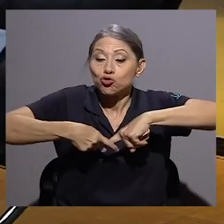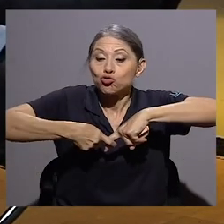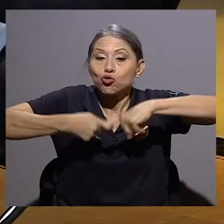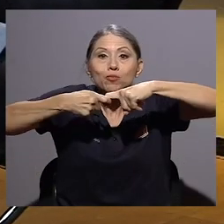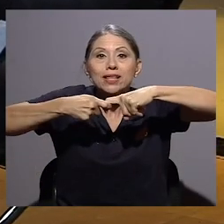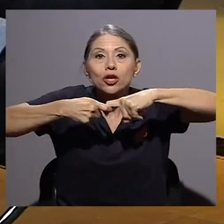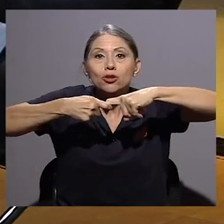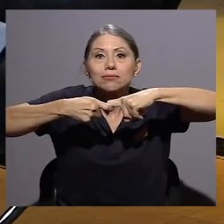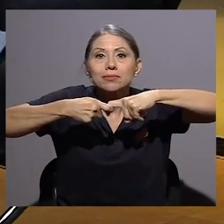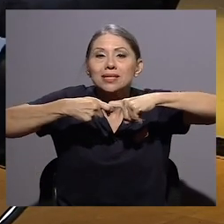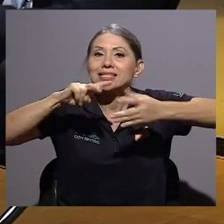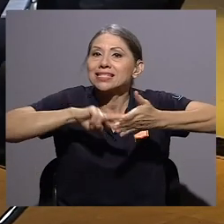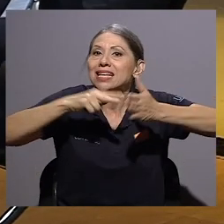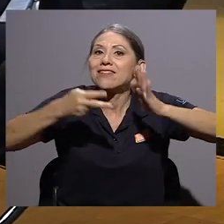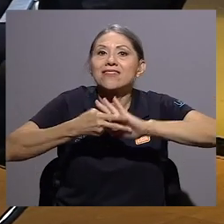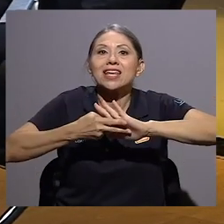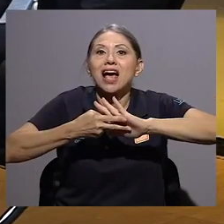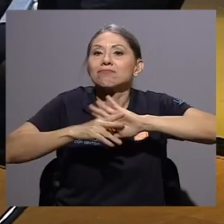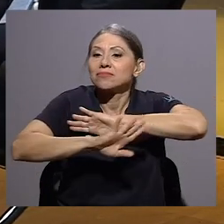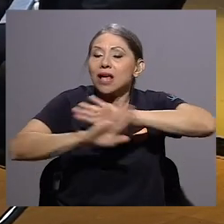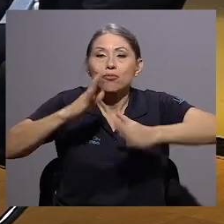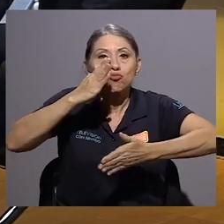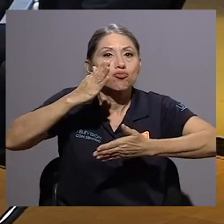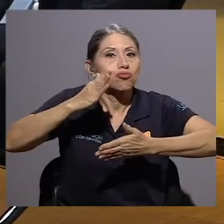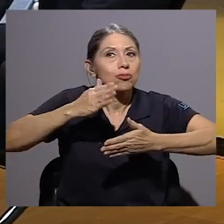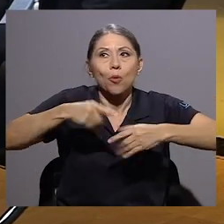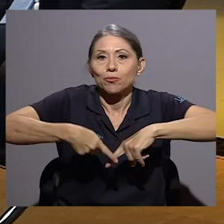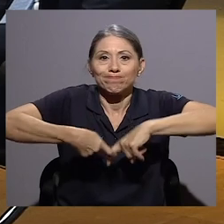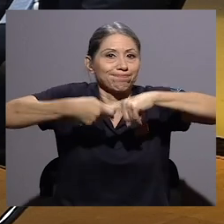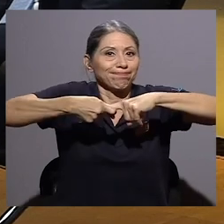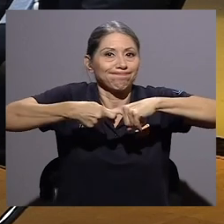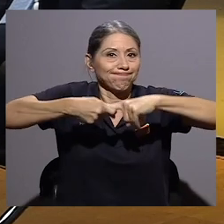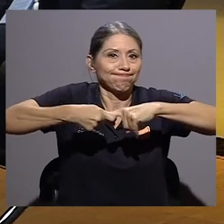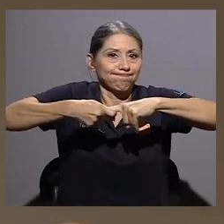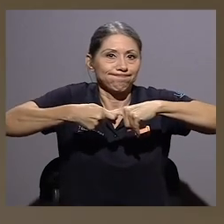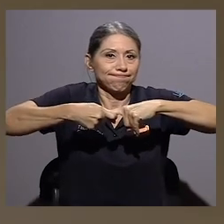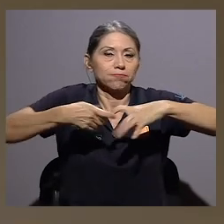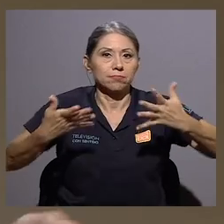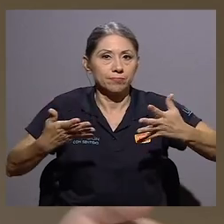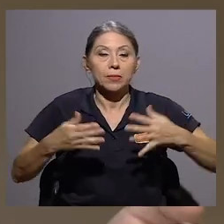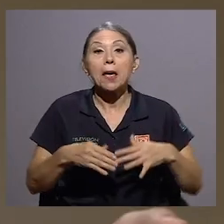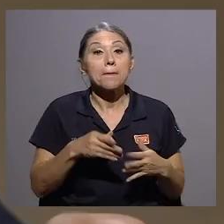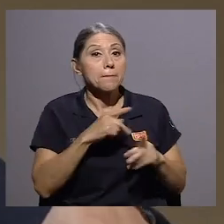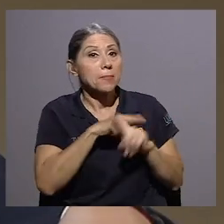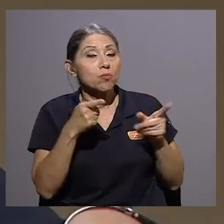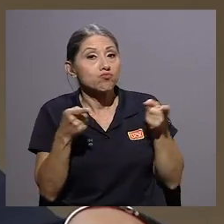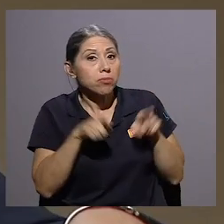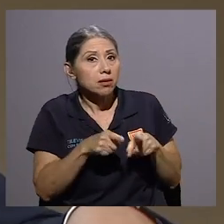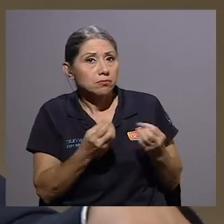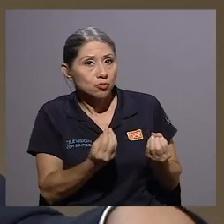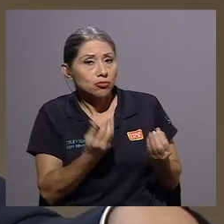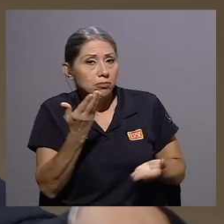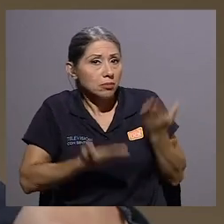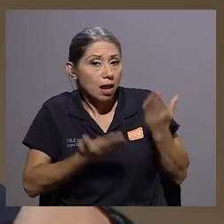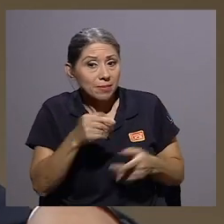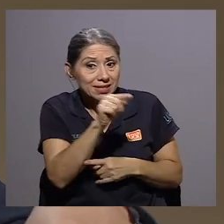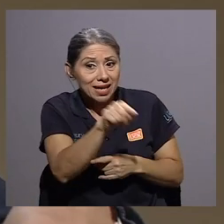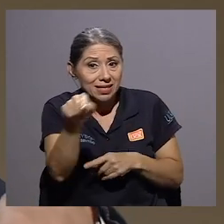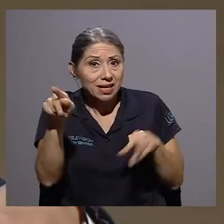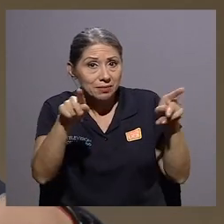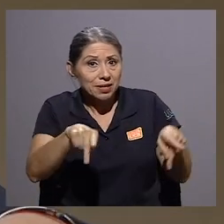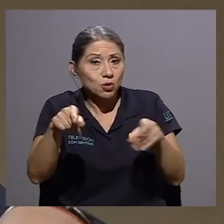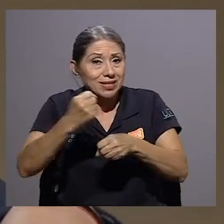totalmente la relación, valga la redundancia. Don Marco, pasa muchísimo que puede ser que también esas personas que trabajan en